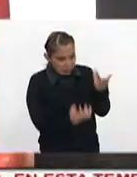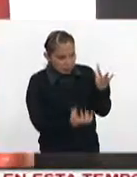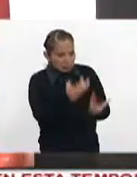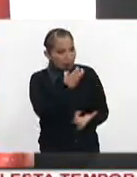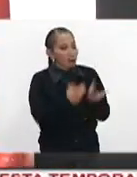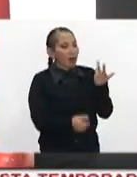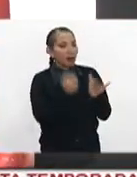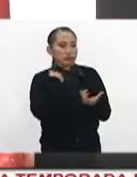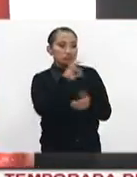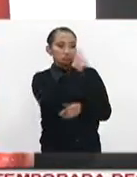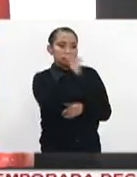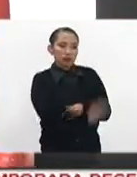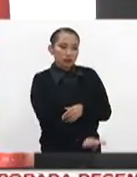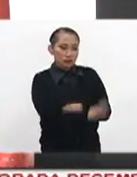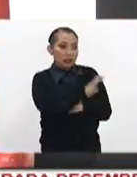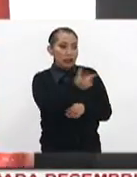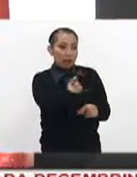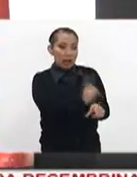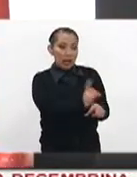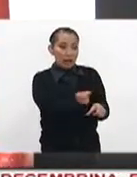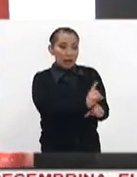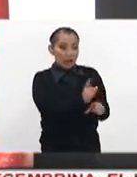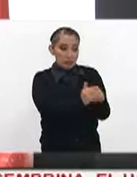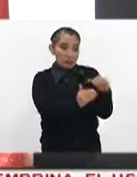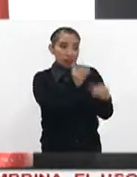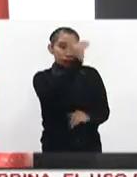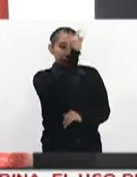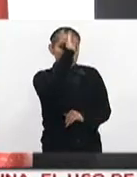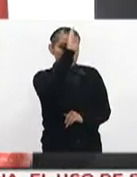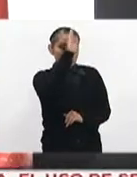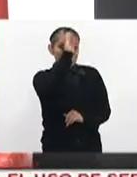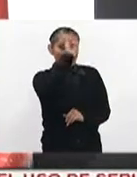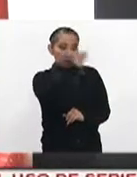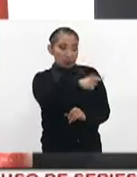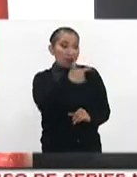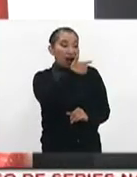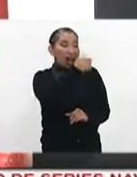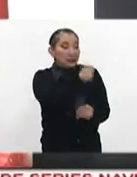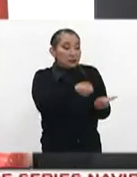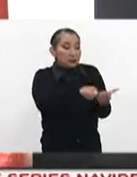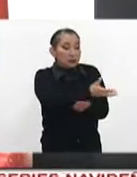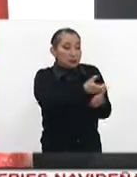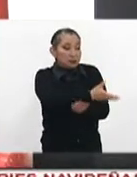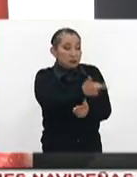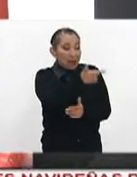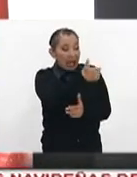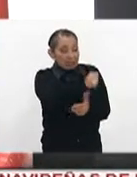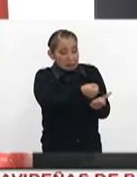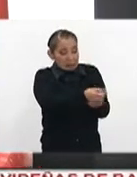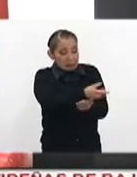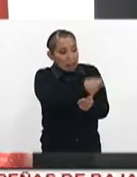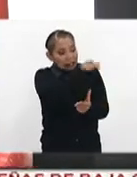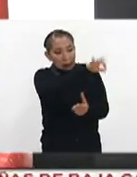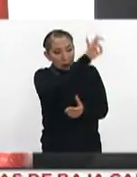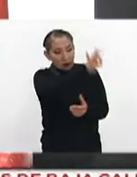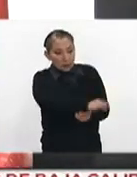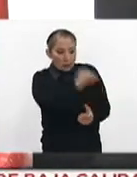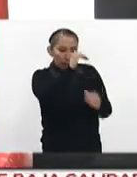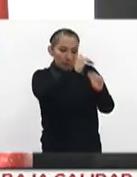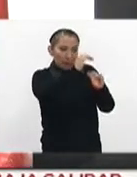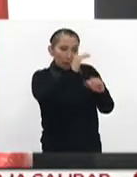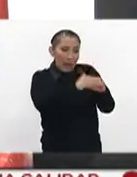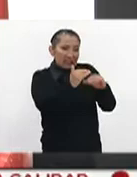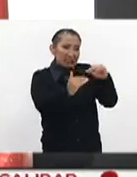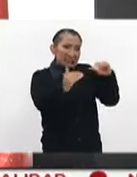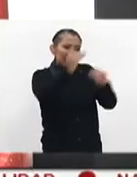es un porcentaje diario elevado, acompañado con las fugas de gas. Vienen las fugas de gas, que es el porcentaje ahorita mucho